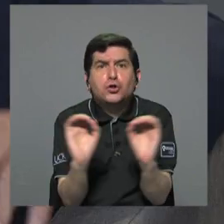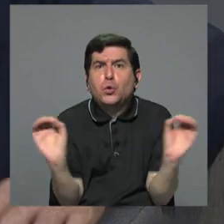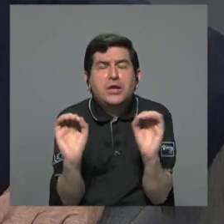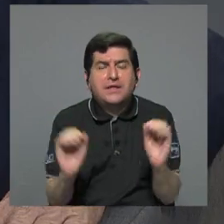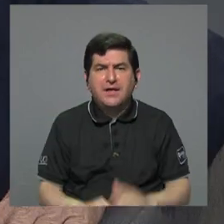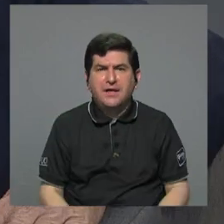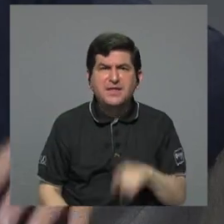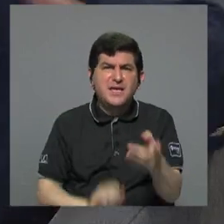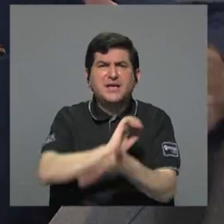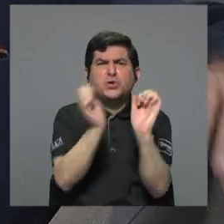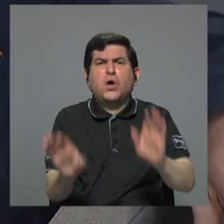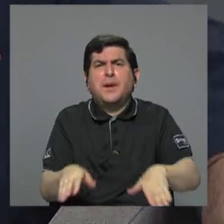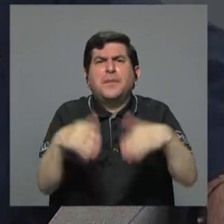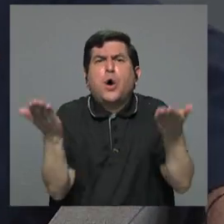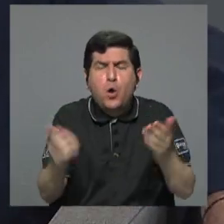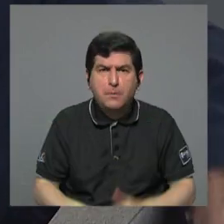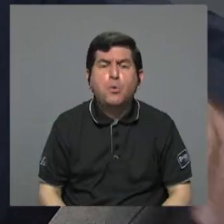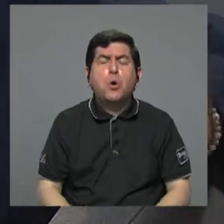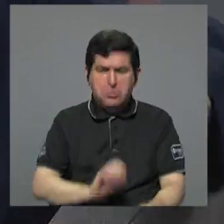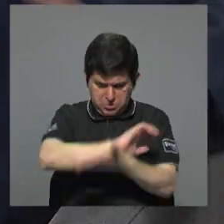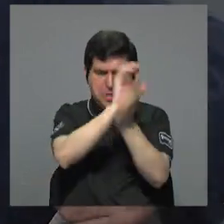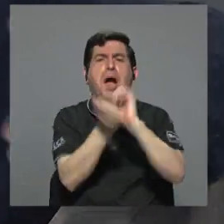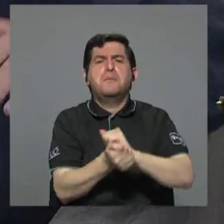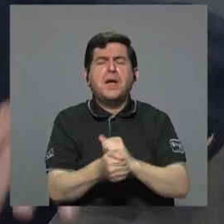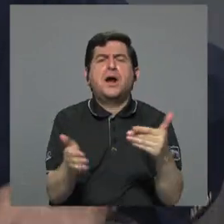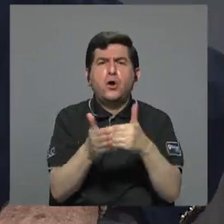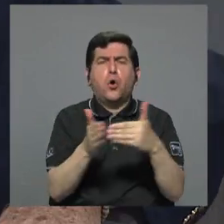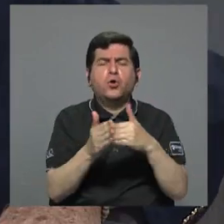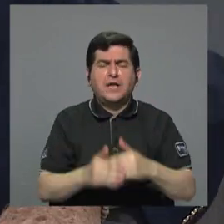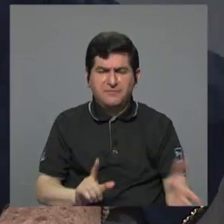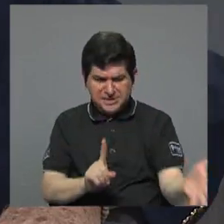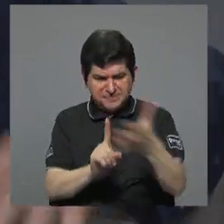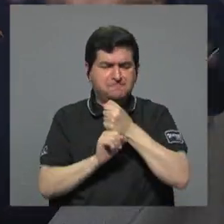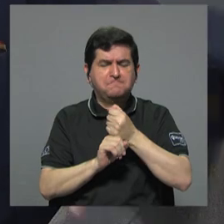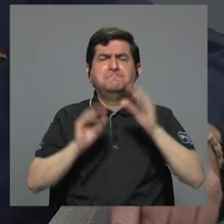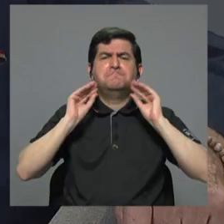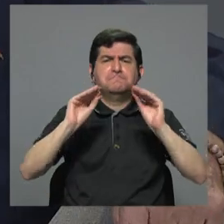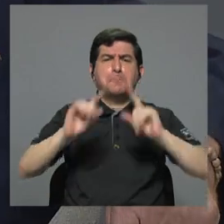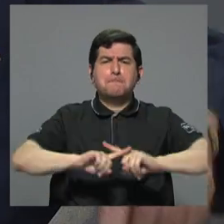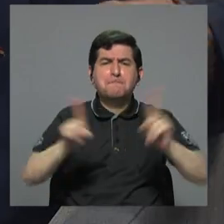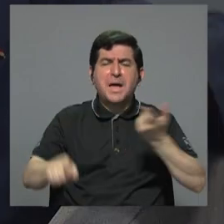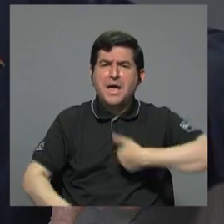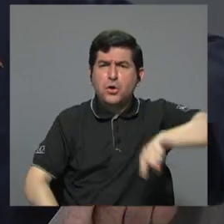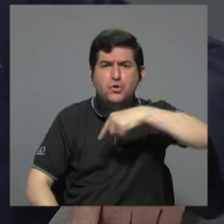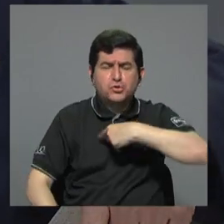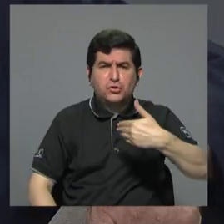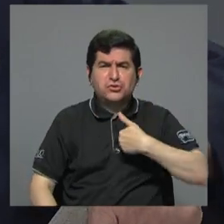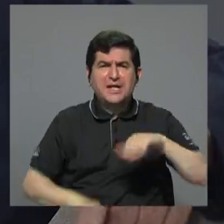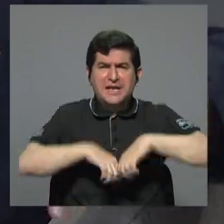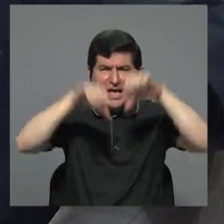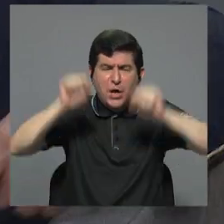cambiaría usted eso? pues lo vamos a cambiar retomando la educación pero es que nosotros tenemos un sistema de educación en donde